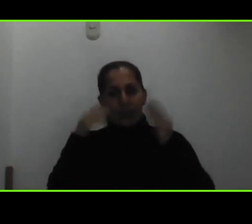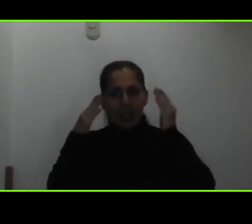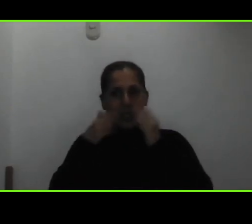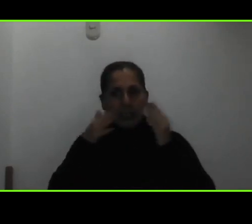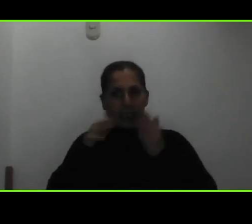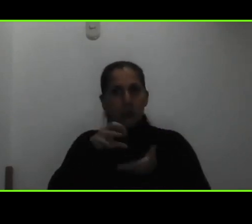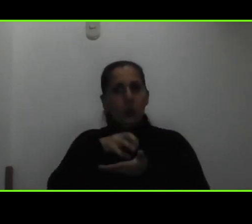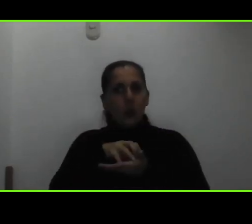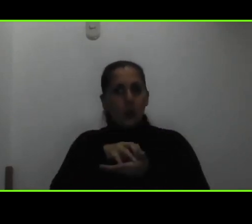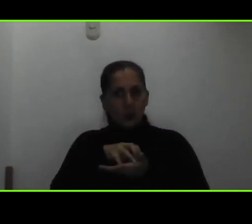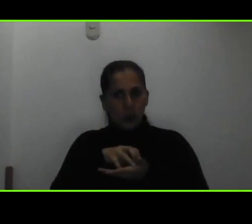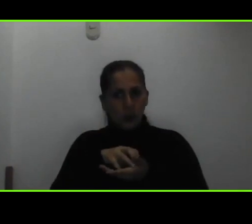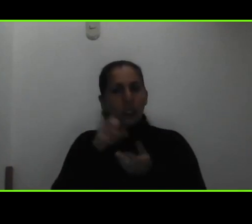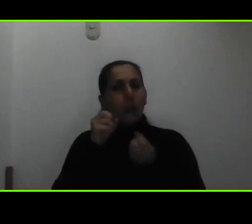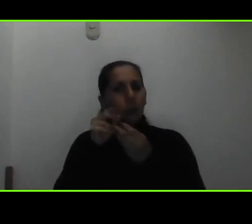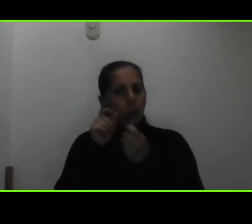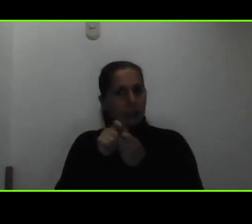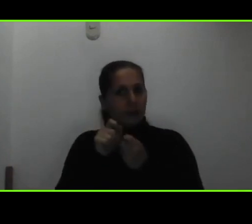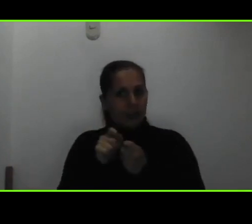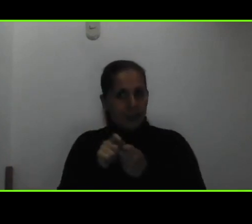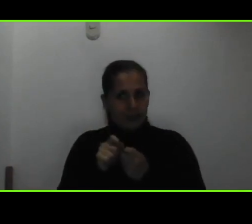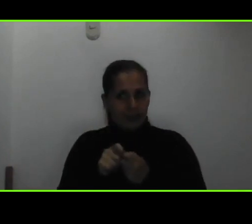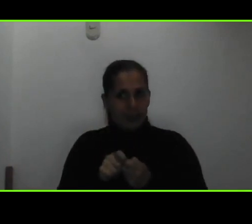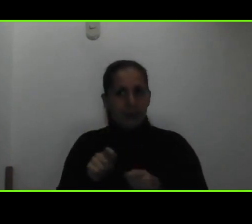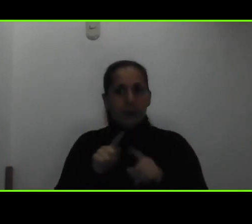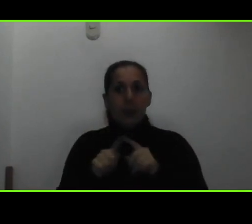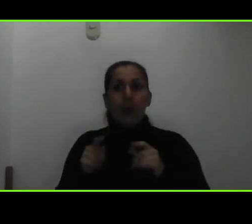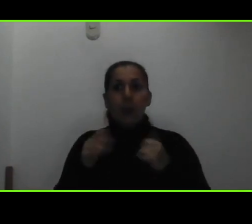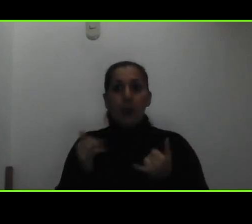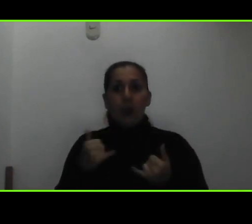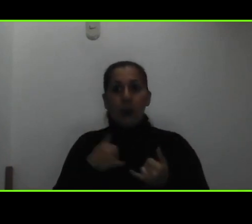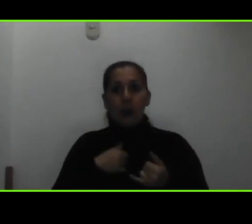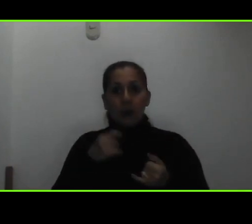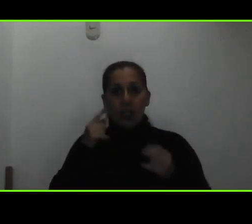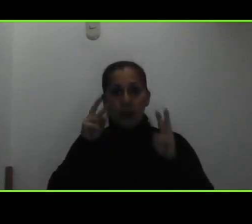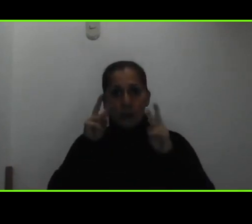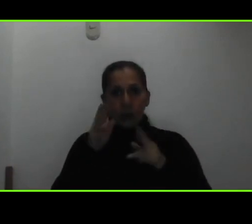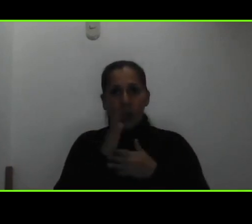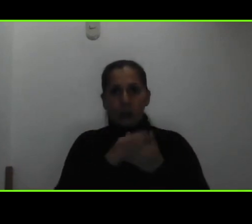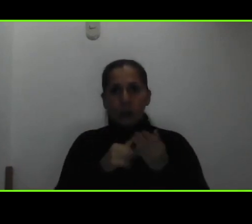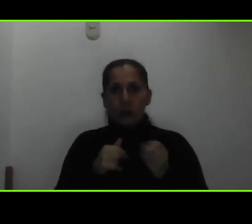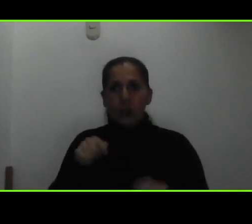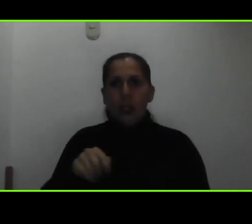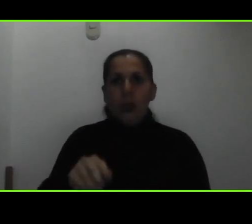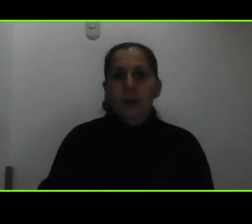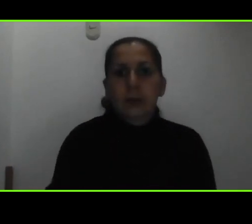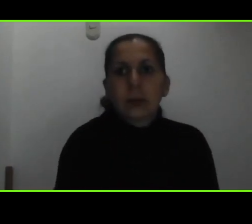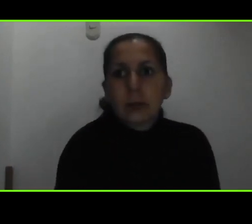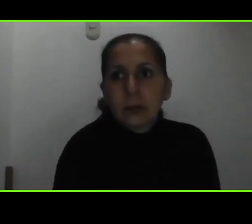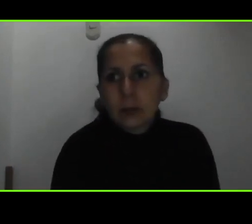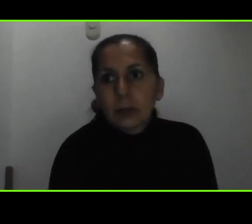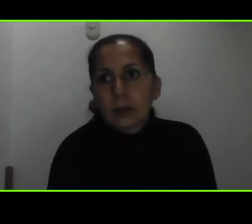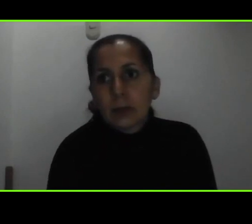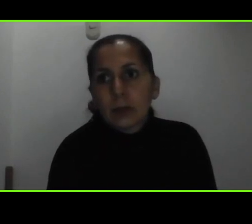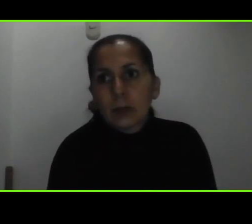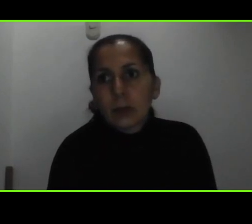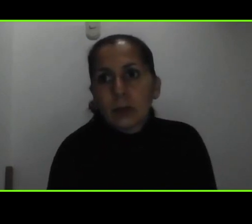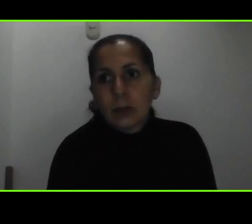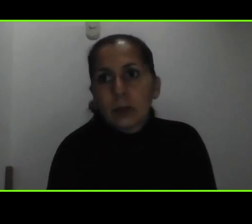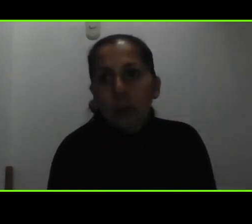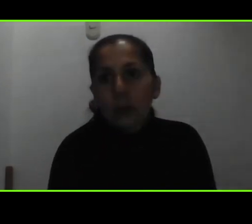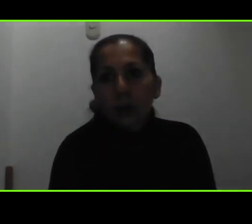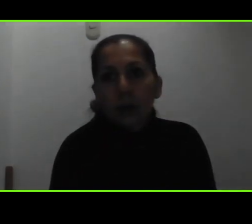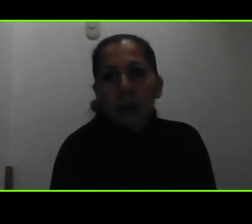consultas bien puntuales pero vamos a retomar algunas por acá y en esto quizás voy a